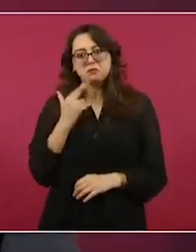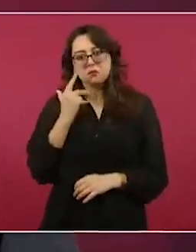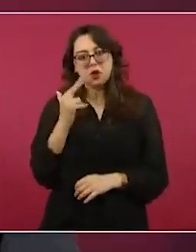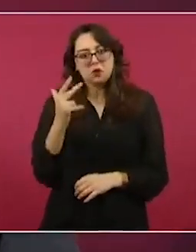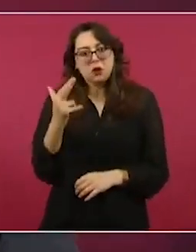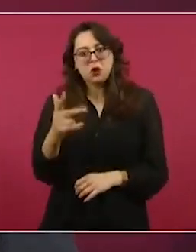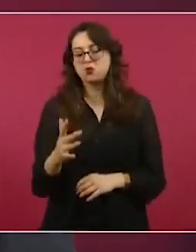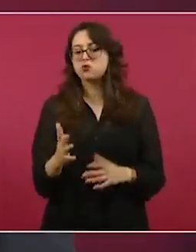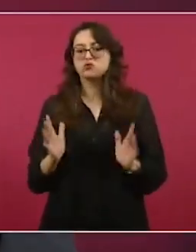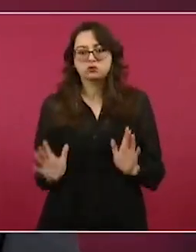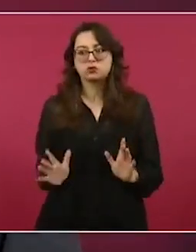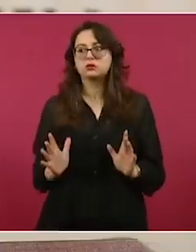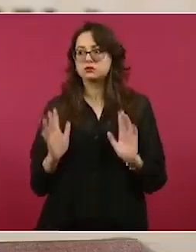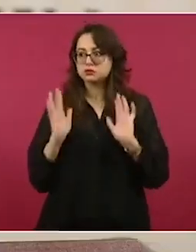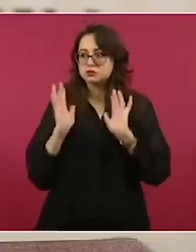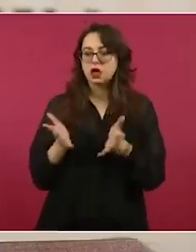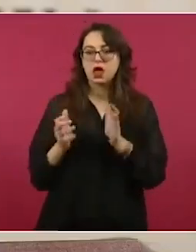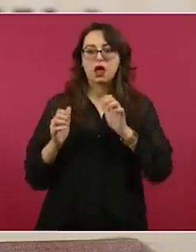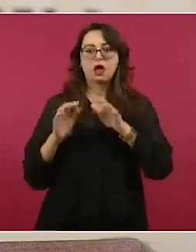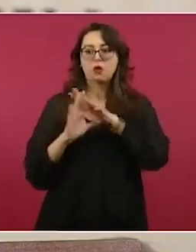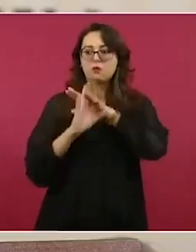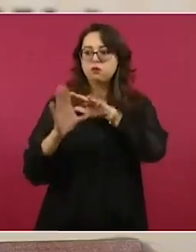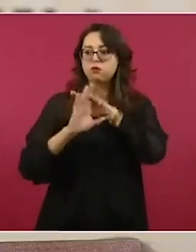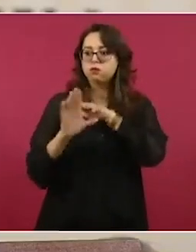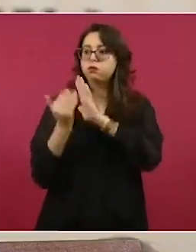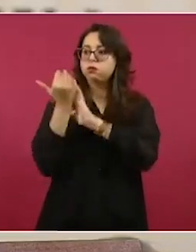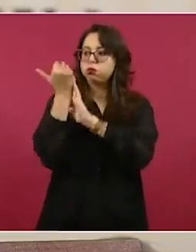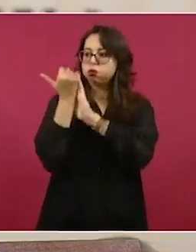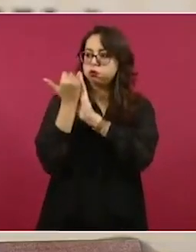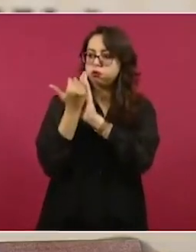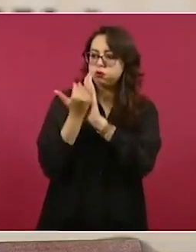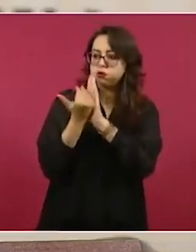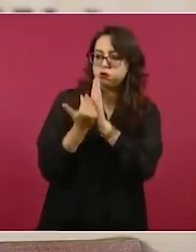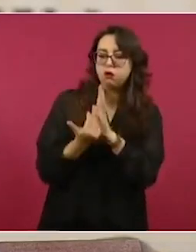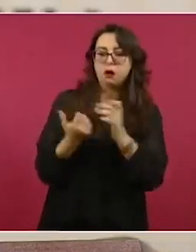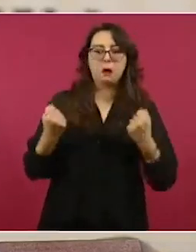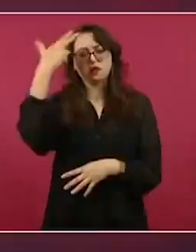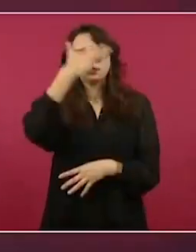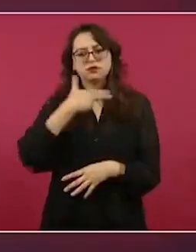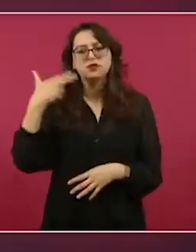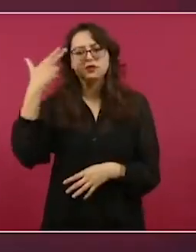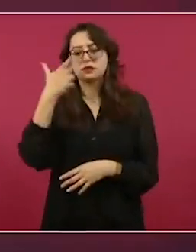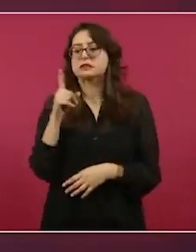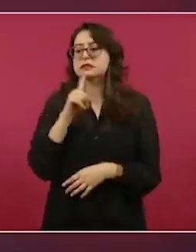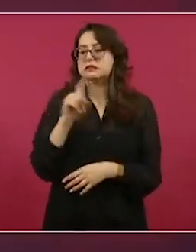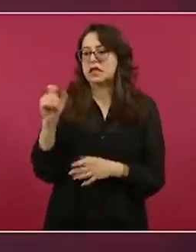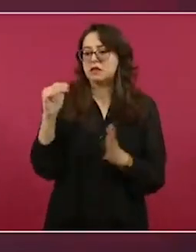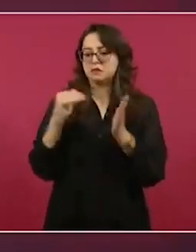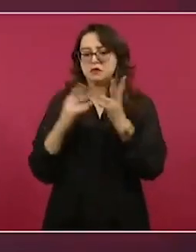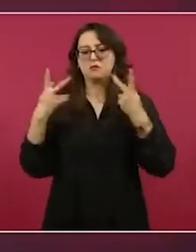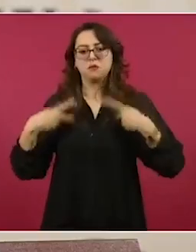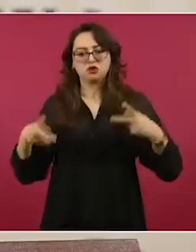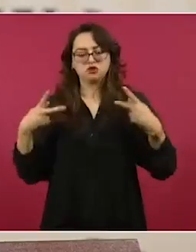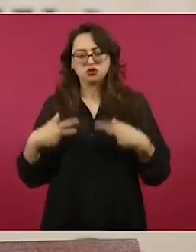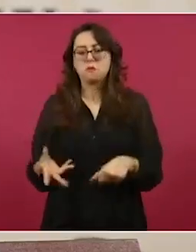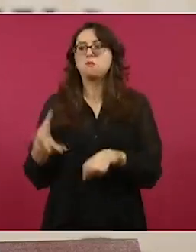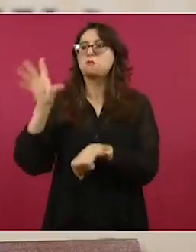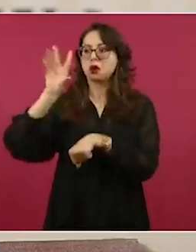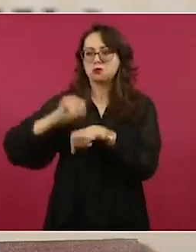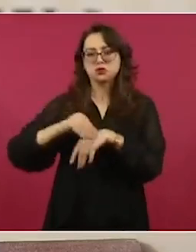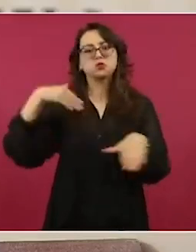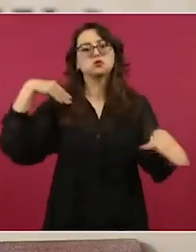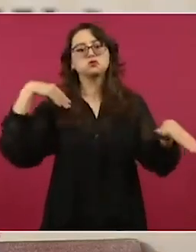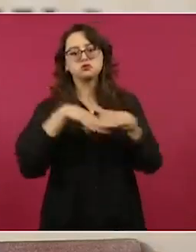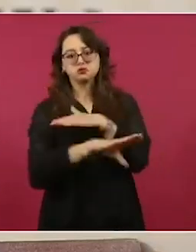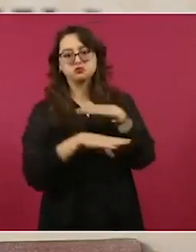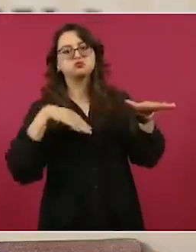de hoy ha disminuido el flujo migratorio en la zona fronteriza del norte de México. En pocas palabras para sintetizar, el